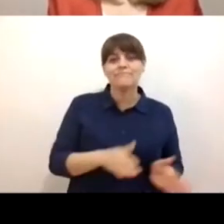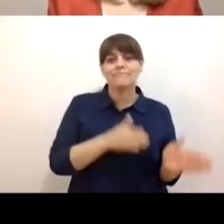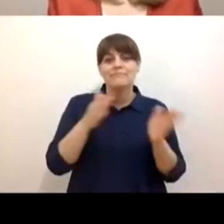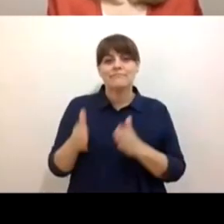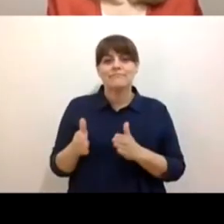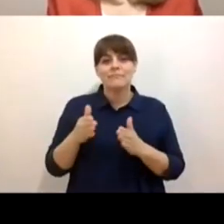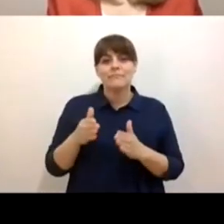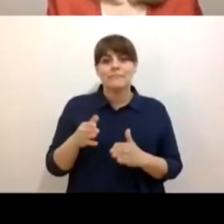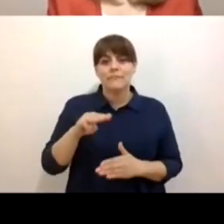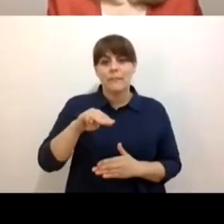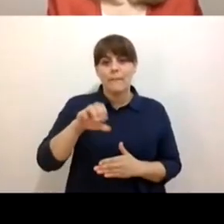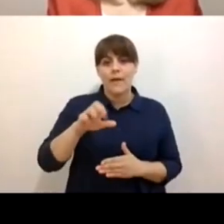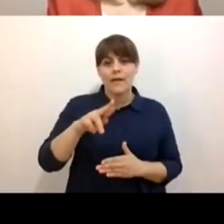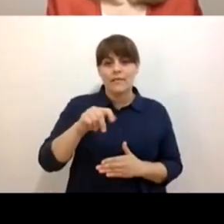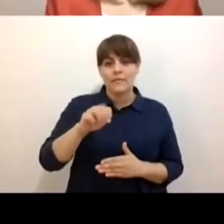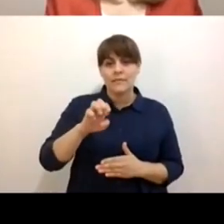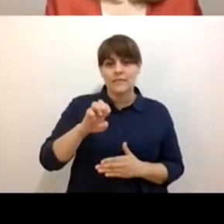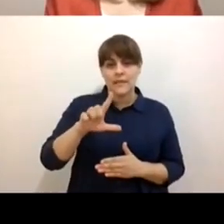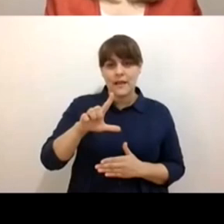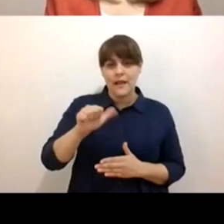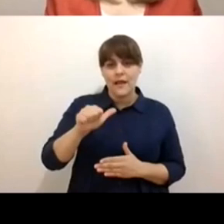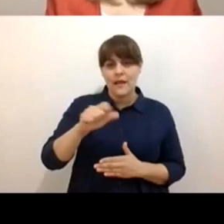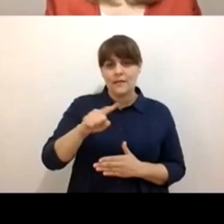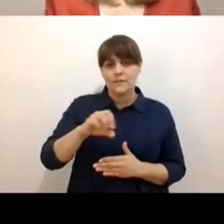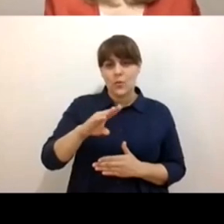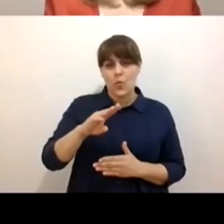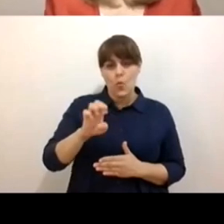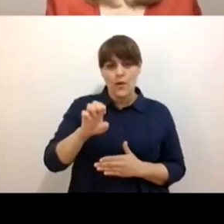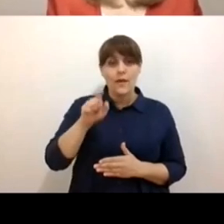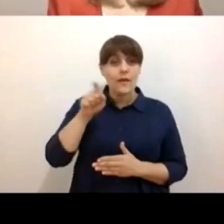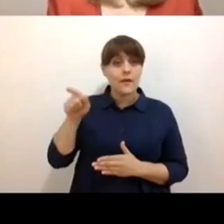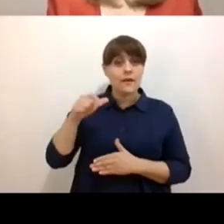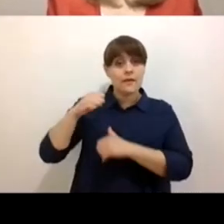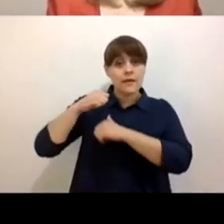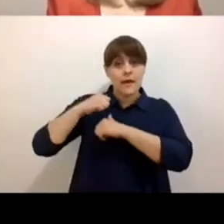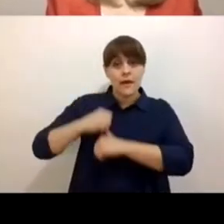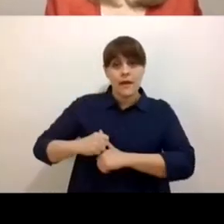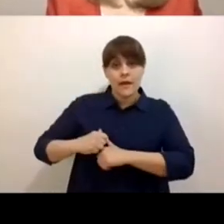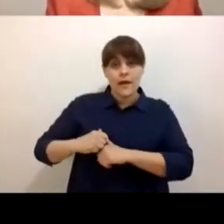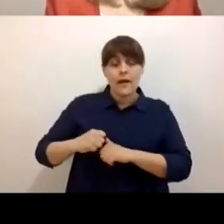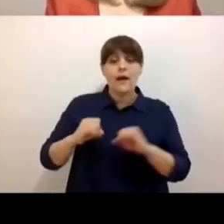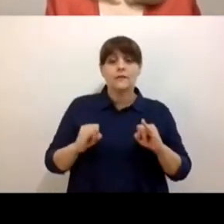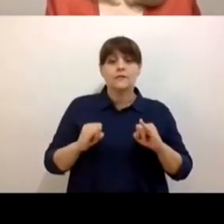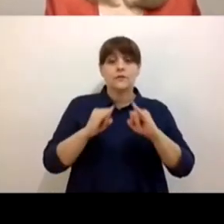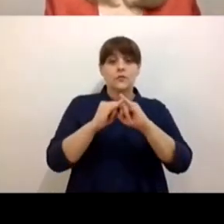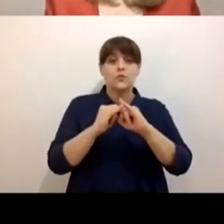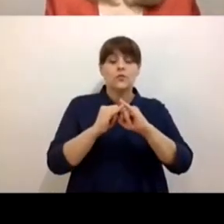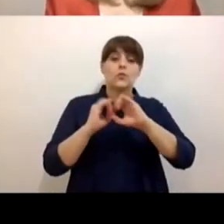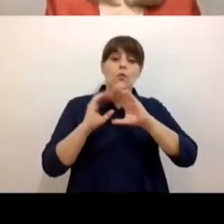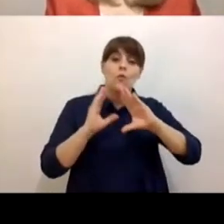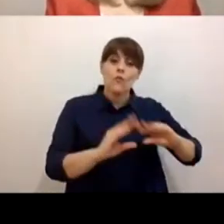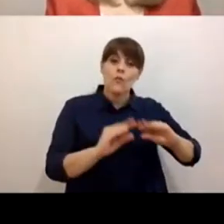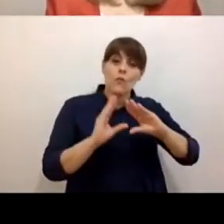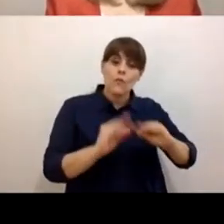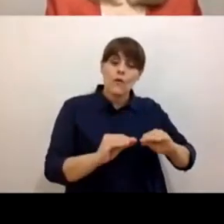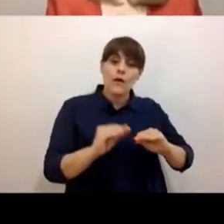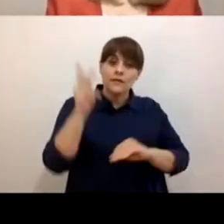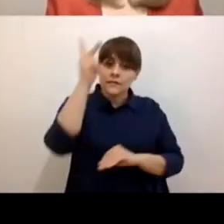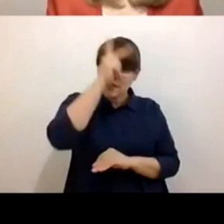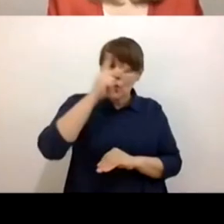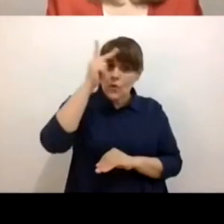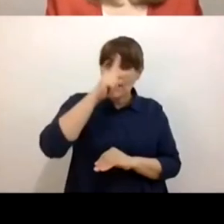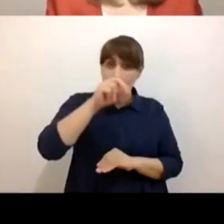Escueca Rillo, que es socia fundadora y directora general del Instituto de Formación y Atención en Psicología SC.